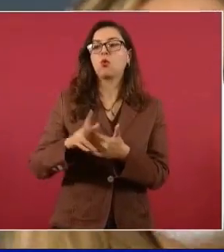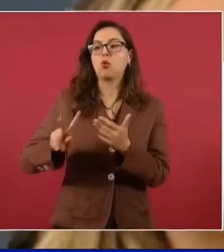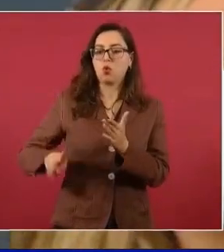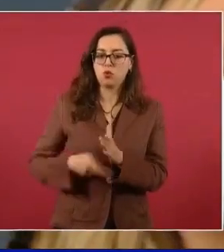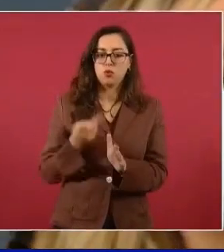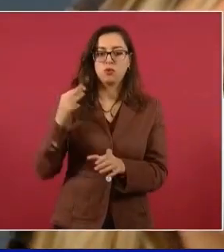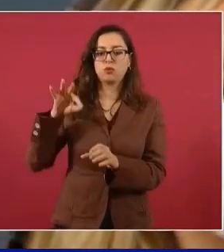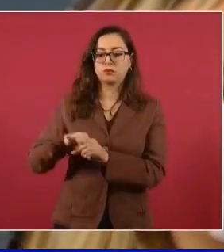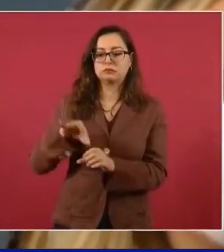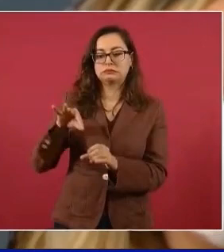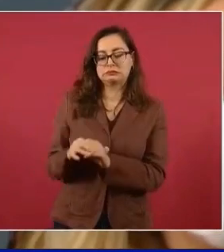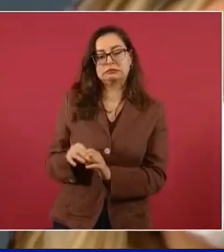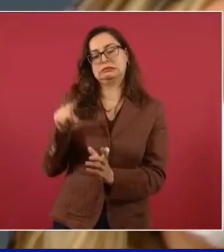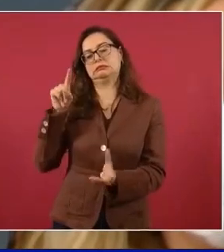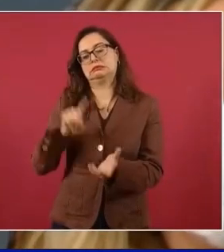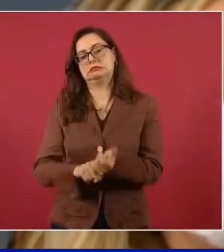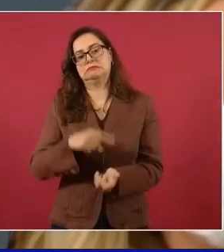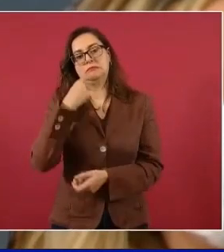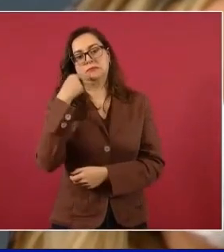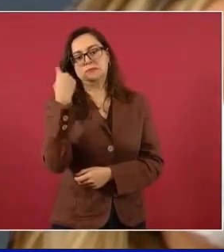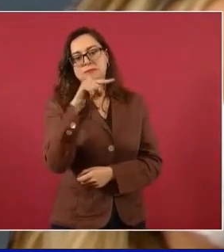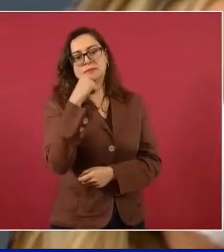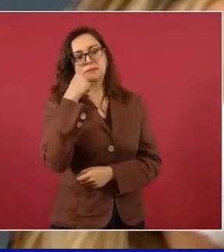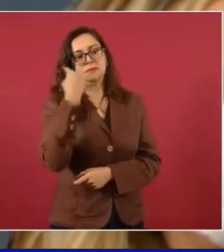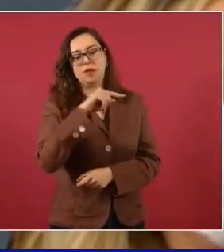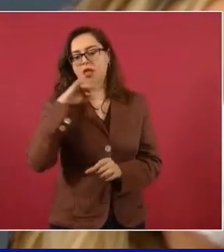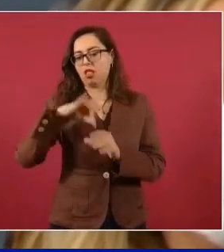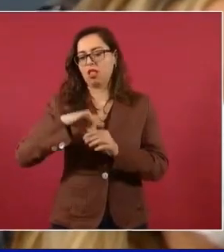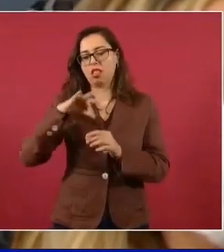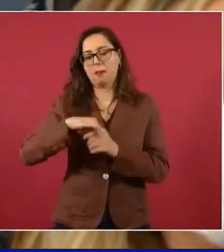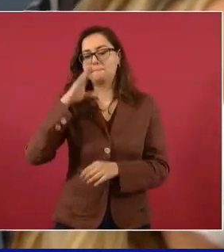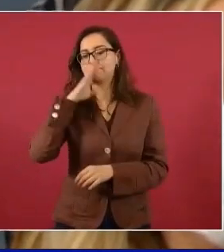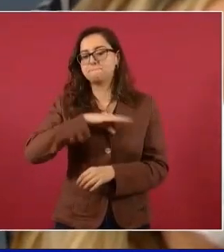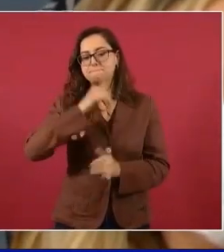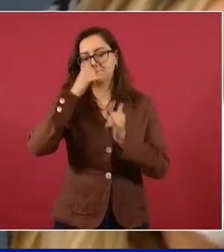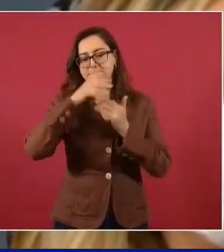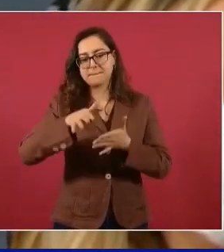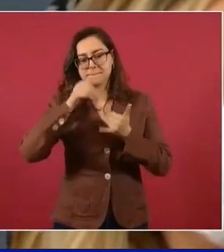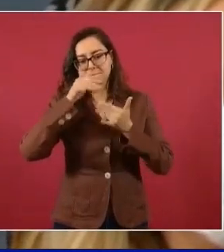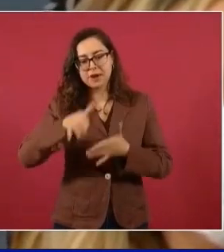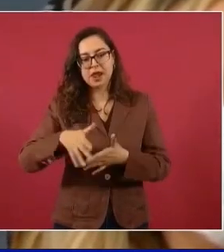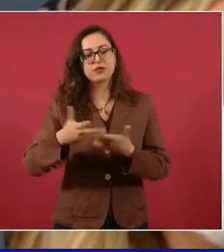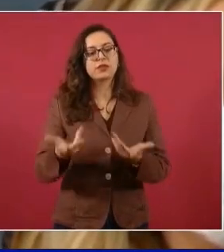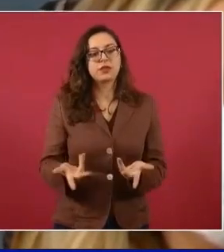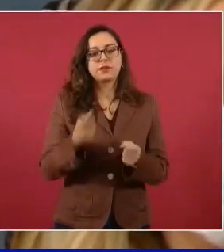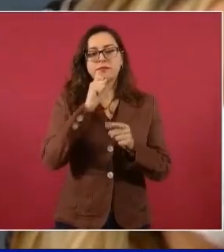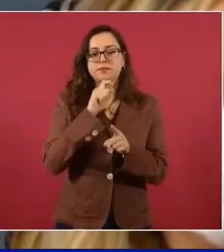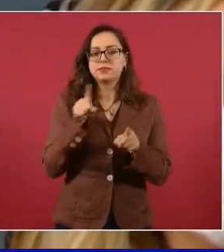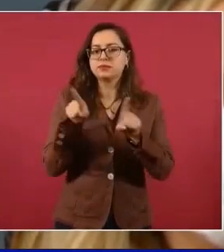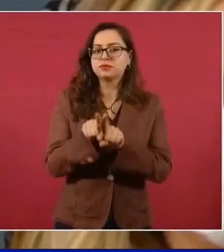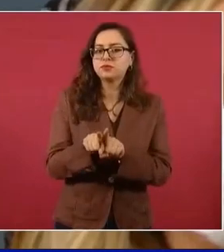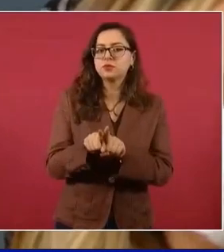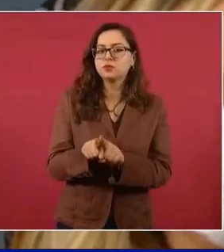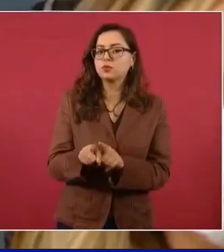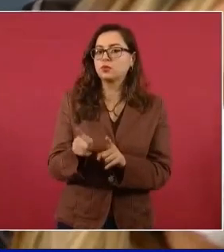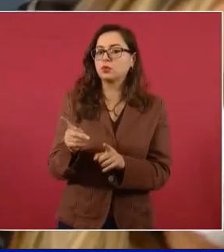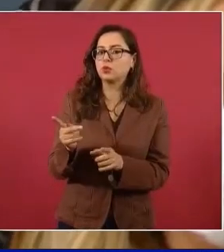reportes, denuncias sobre manejos irregulares, también sobre una actuación no tan